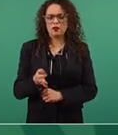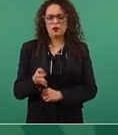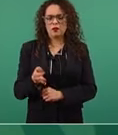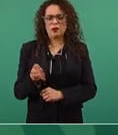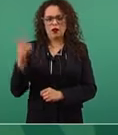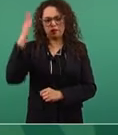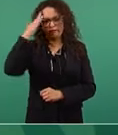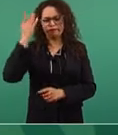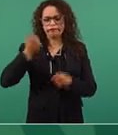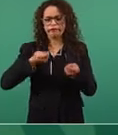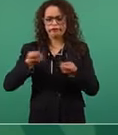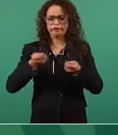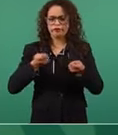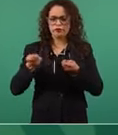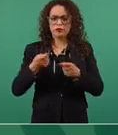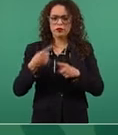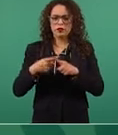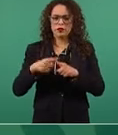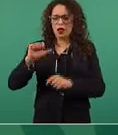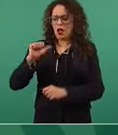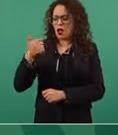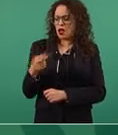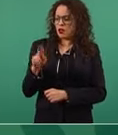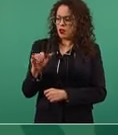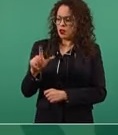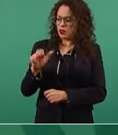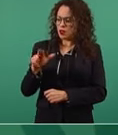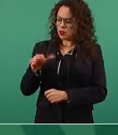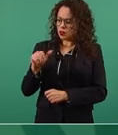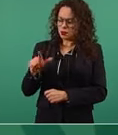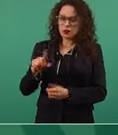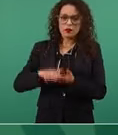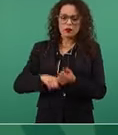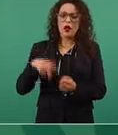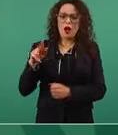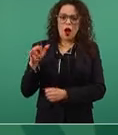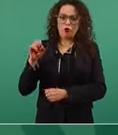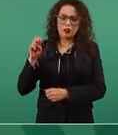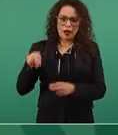por Aguilar Camín y por Krause.